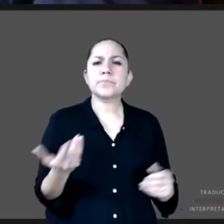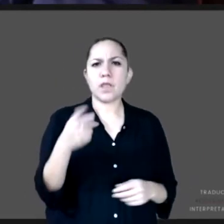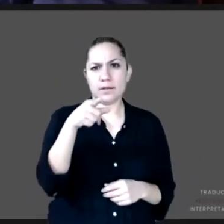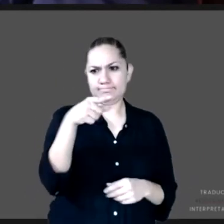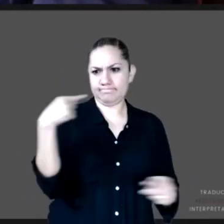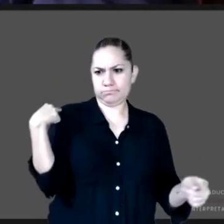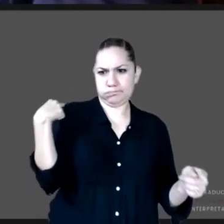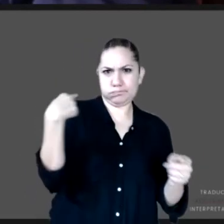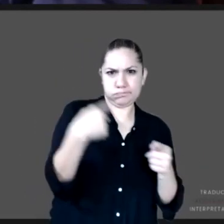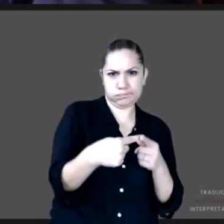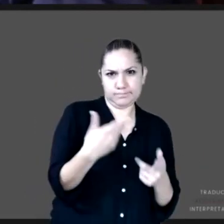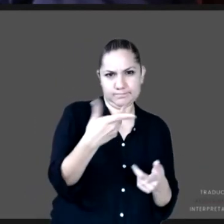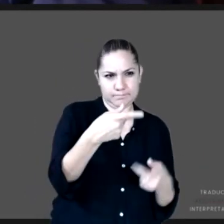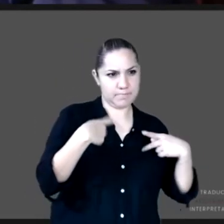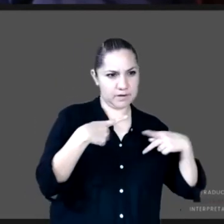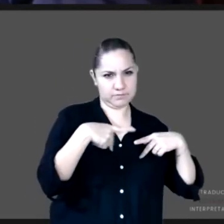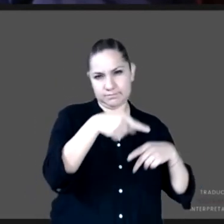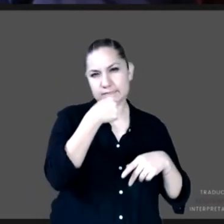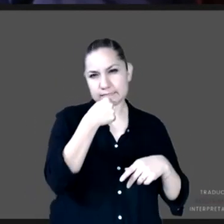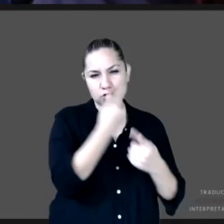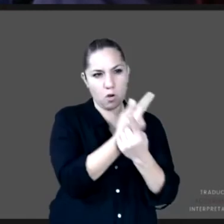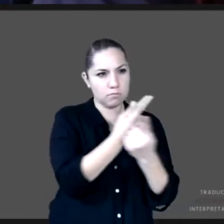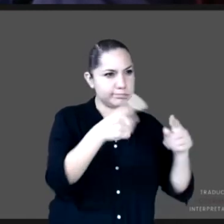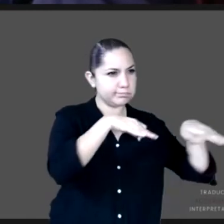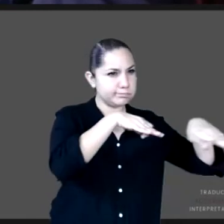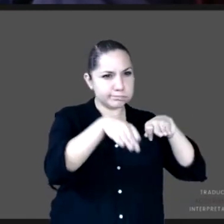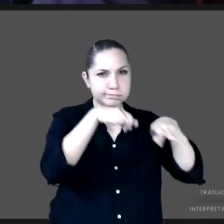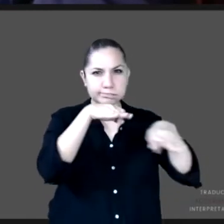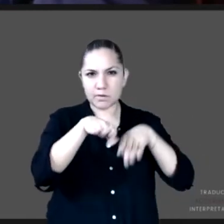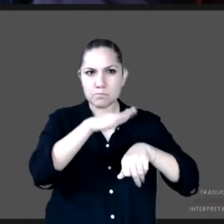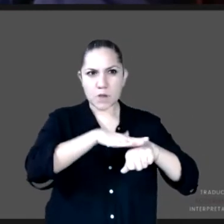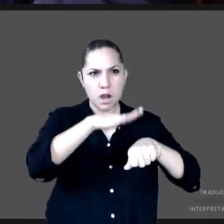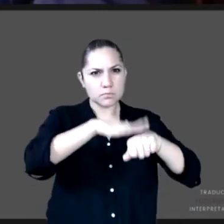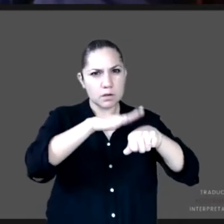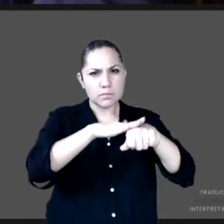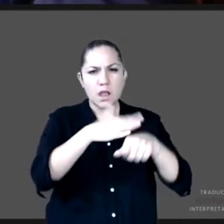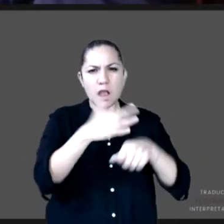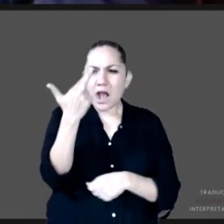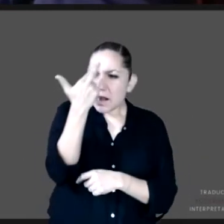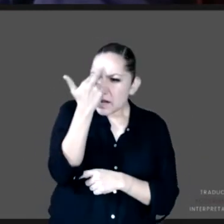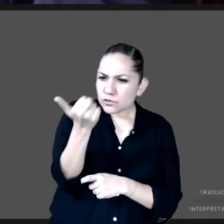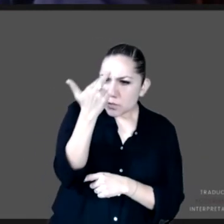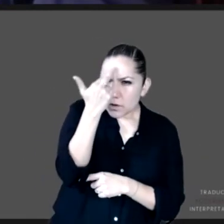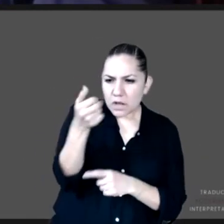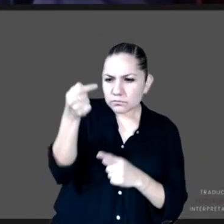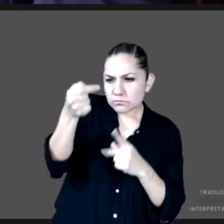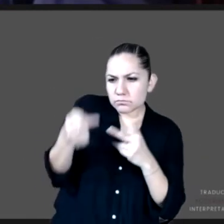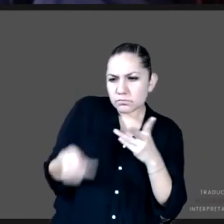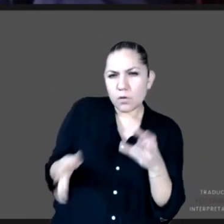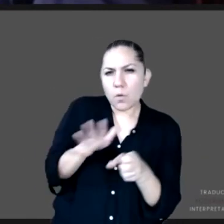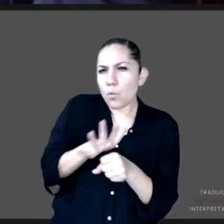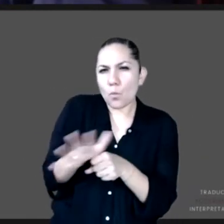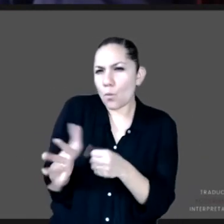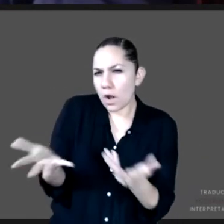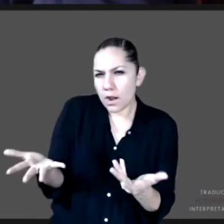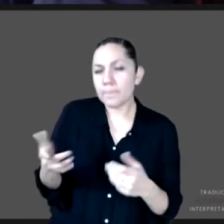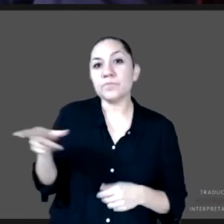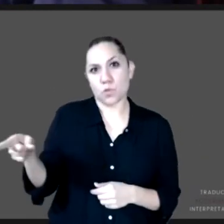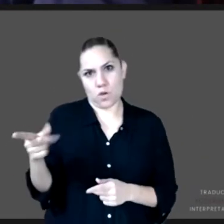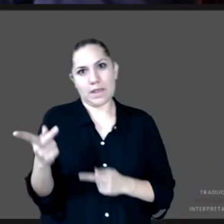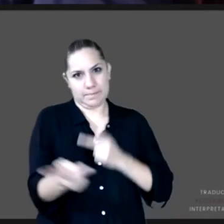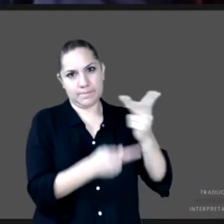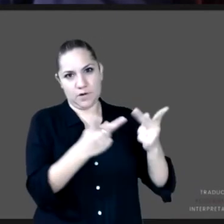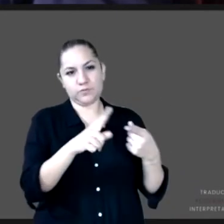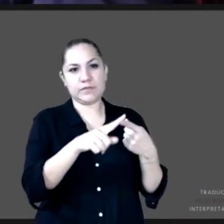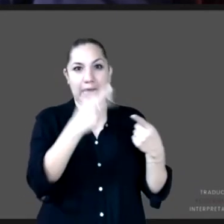que potencian el trabajo infantil. Entonces, estoy reuniendo tres preguntas en función de género, de edad y de razones y